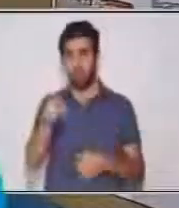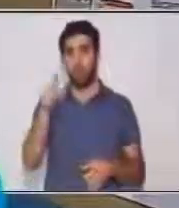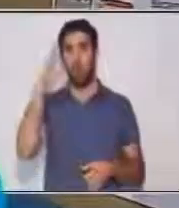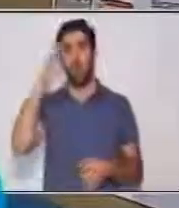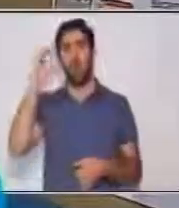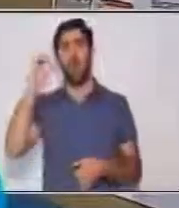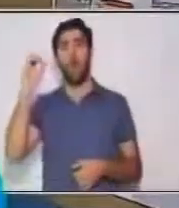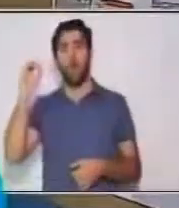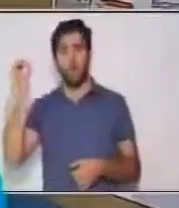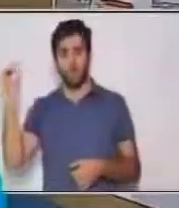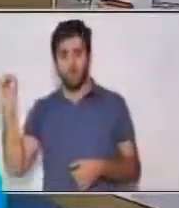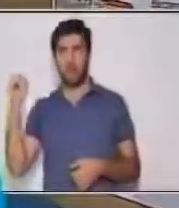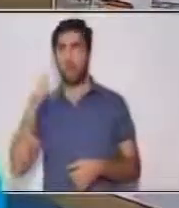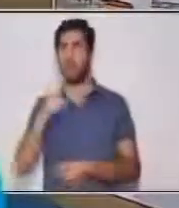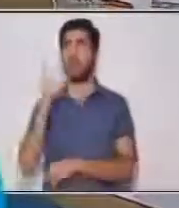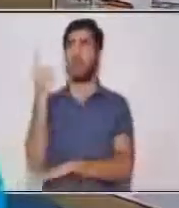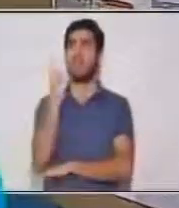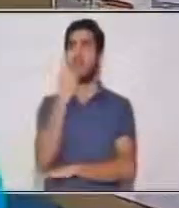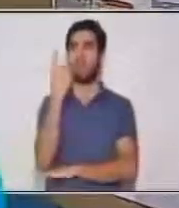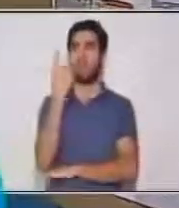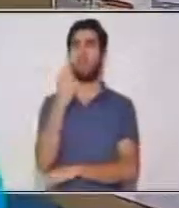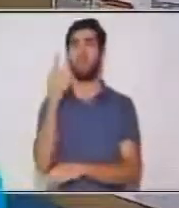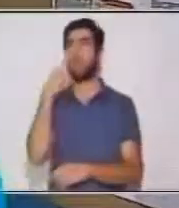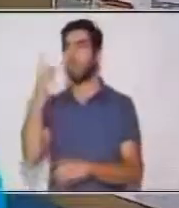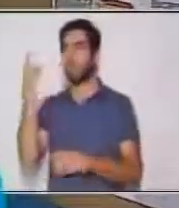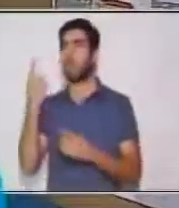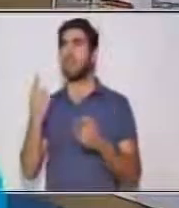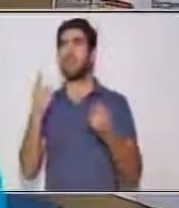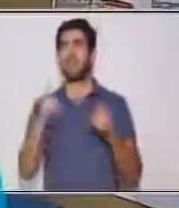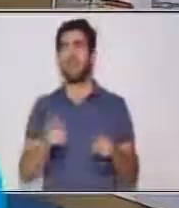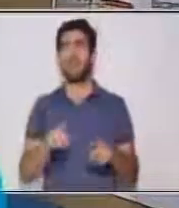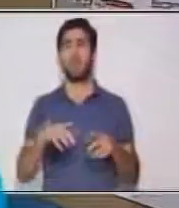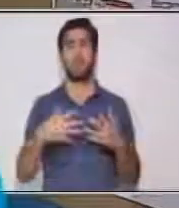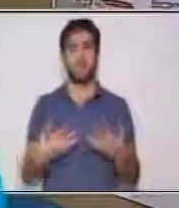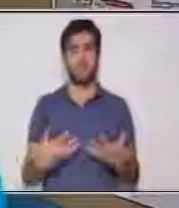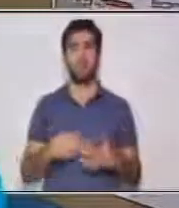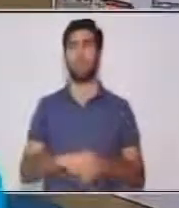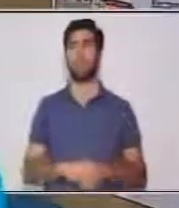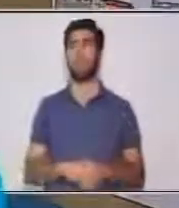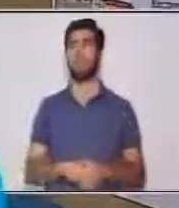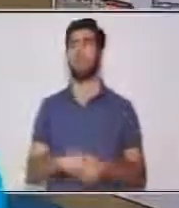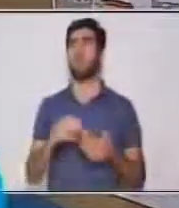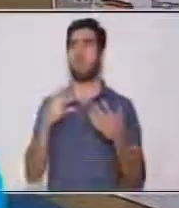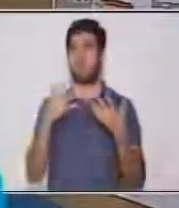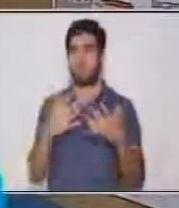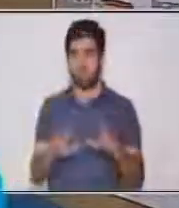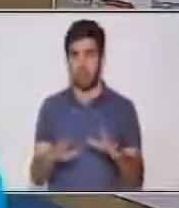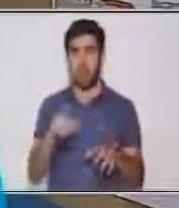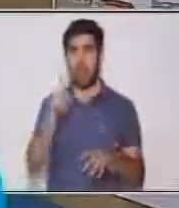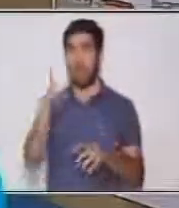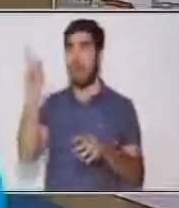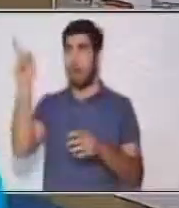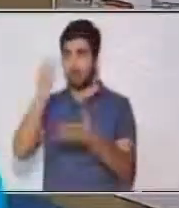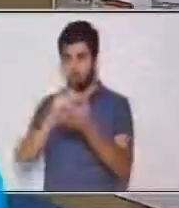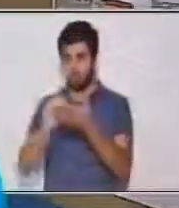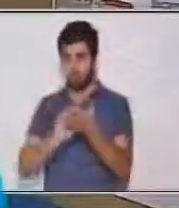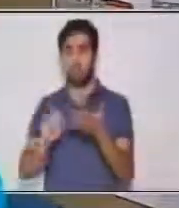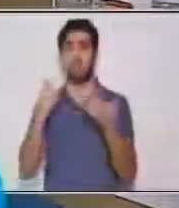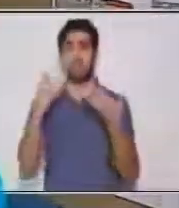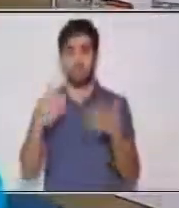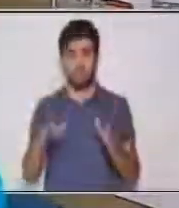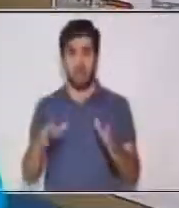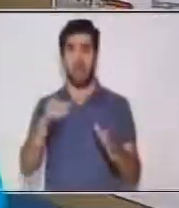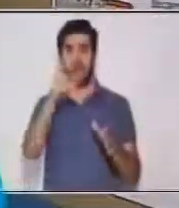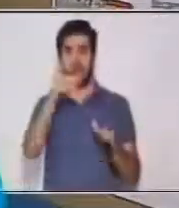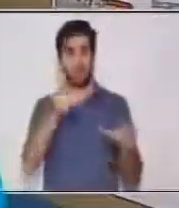das tú a ese hecho importante que ocurrió. Y vas a guardar tu tarea en